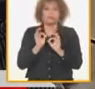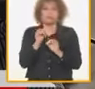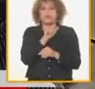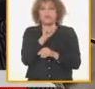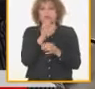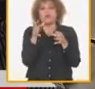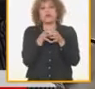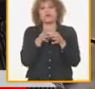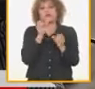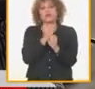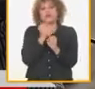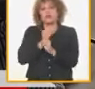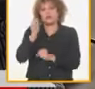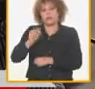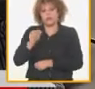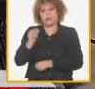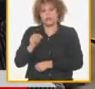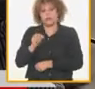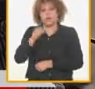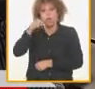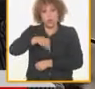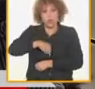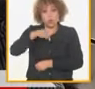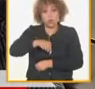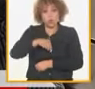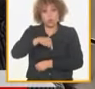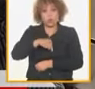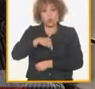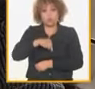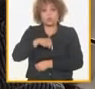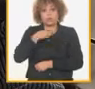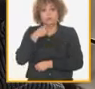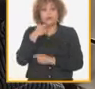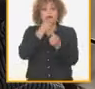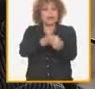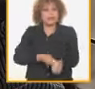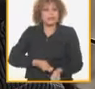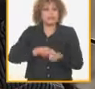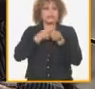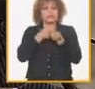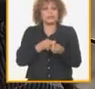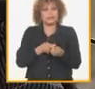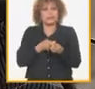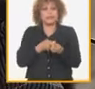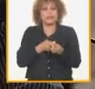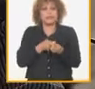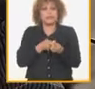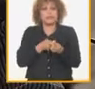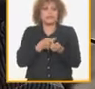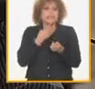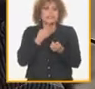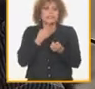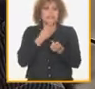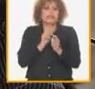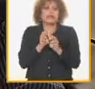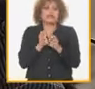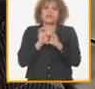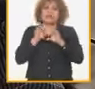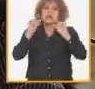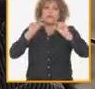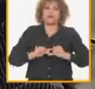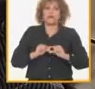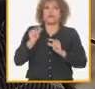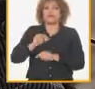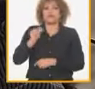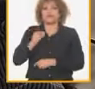fuerza de trabajo hoy la agricultura y el campo cubano se está despoblando hemos visto en varios